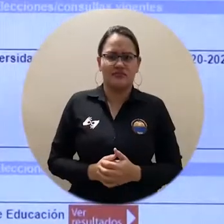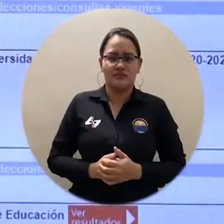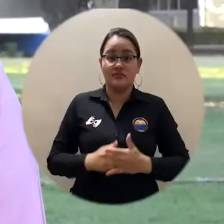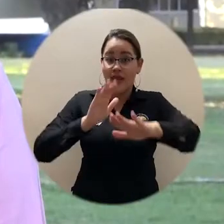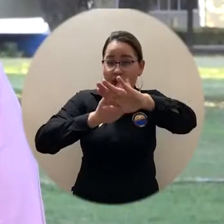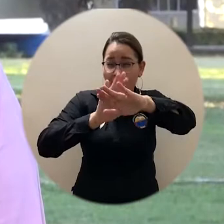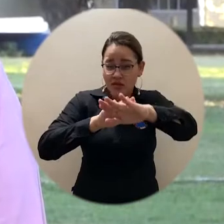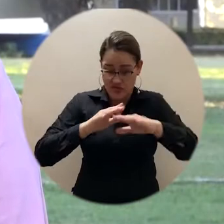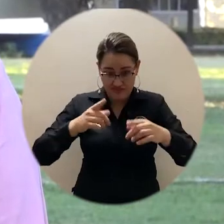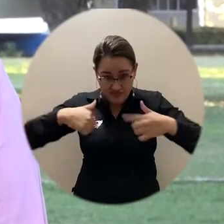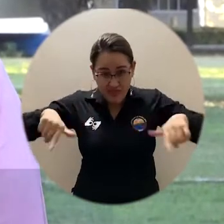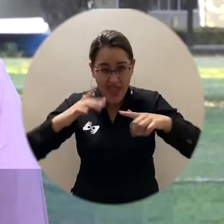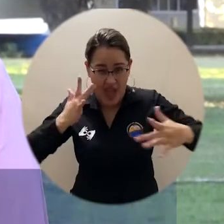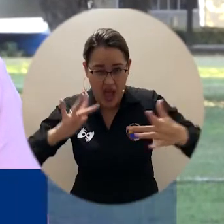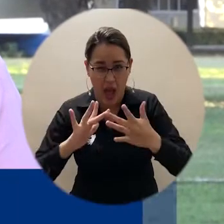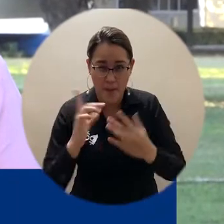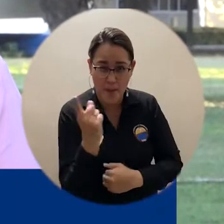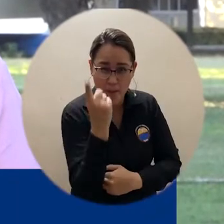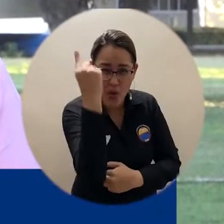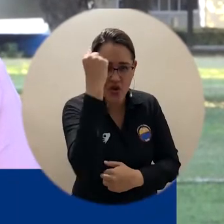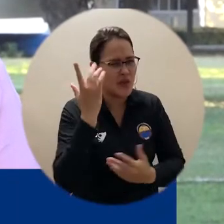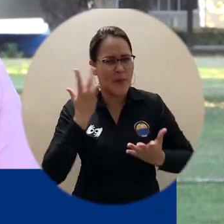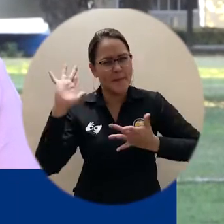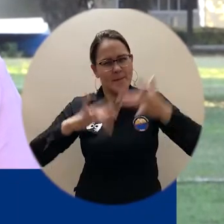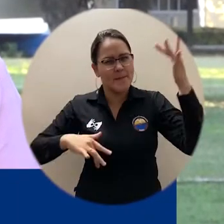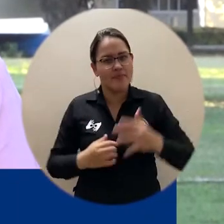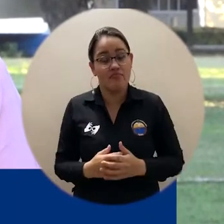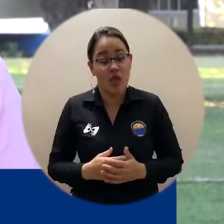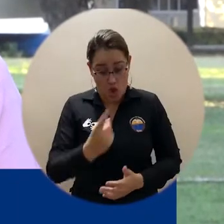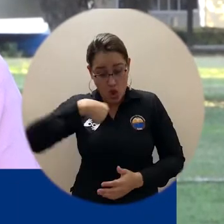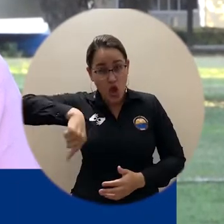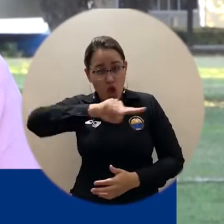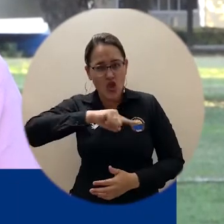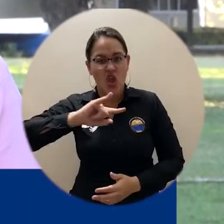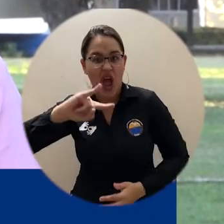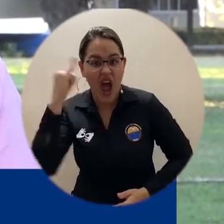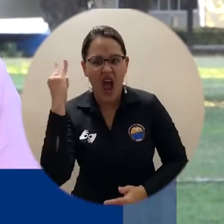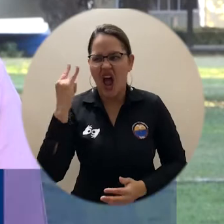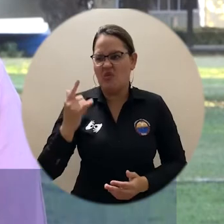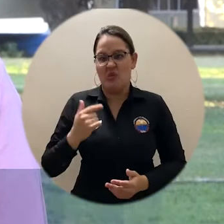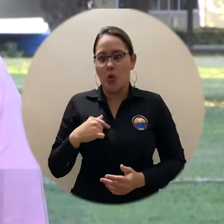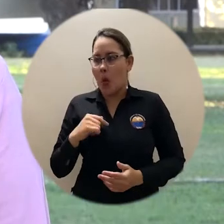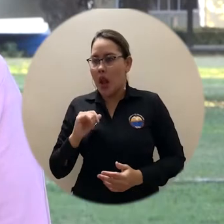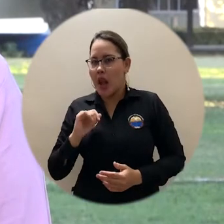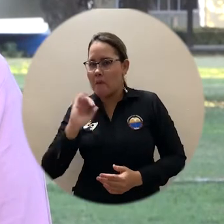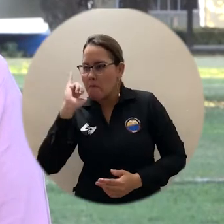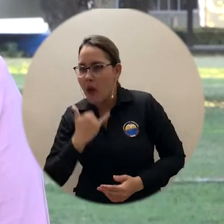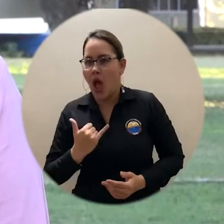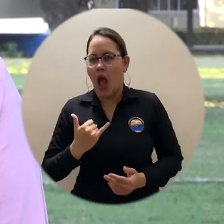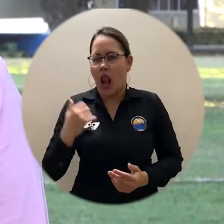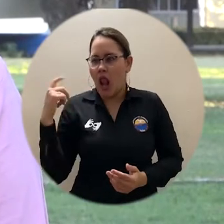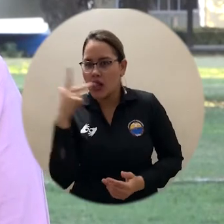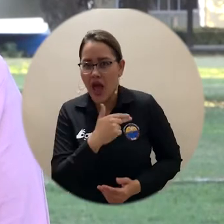no es un acto político y por lo tanto nosotros no nos sentimos en ningún momento que hayamos cometido ninguna irregularidad